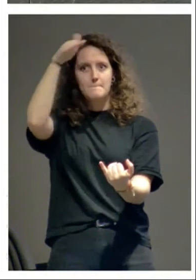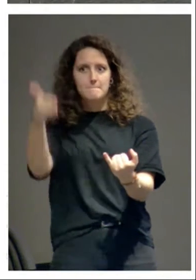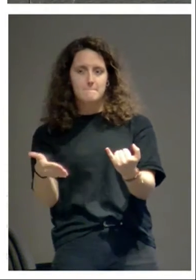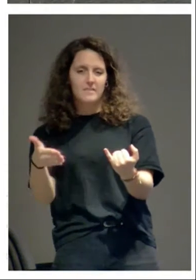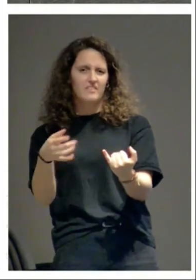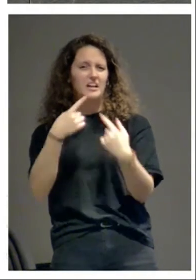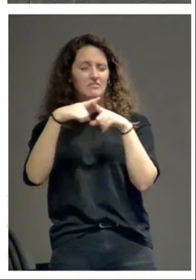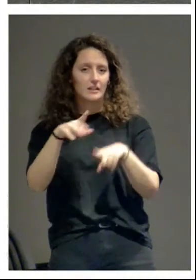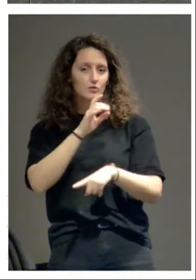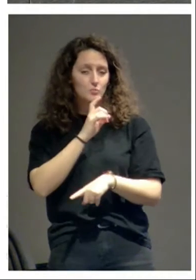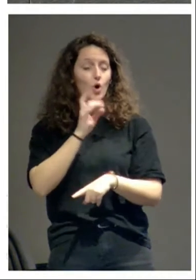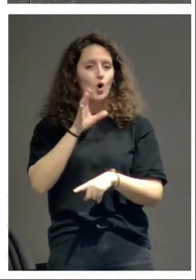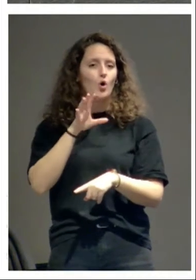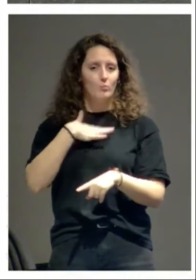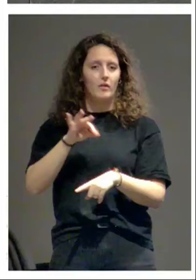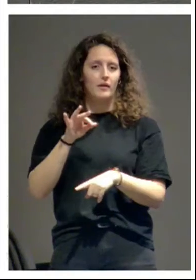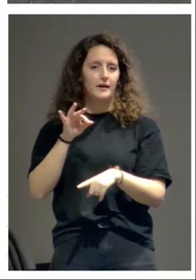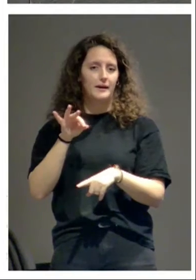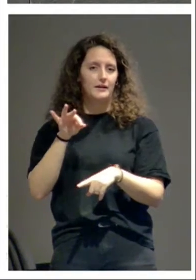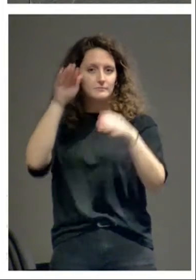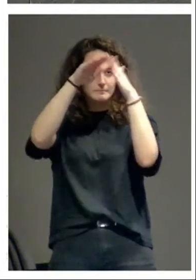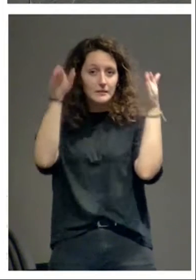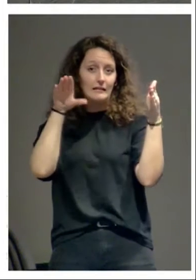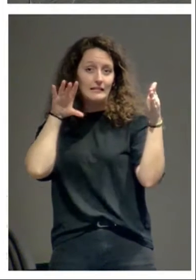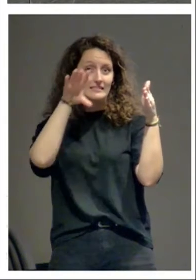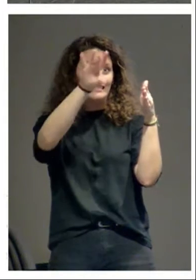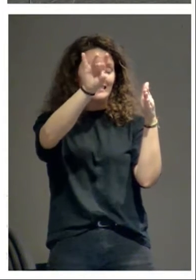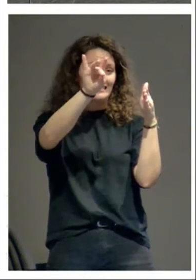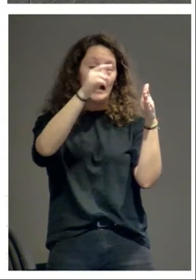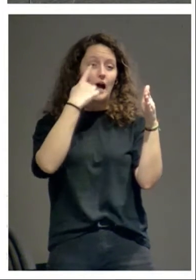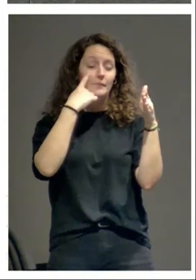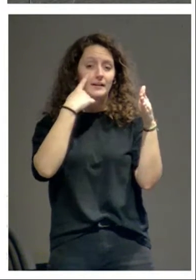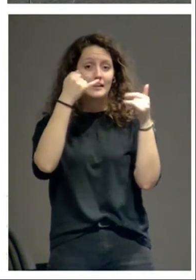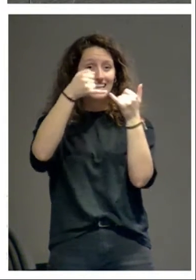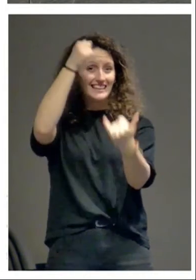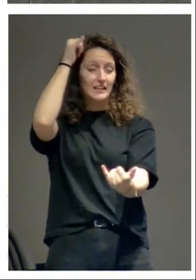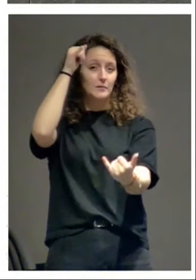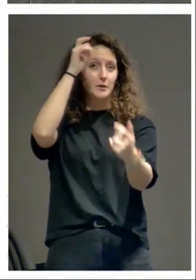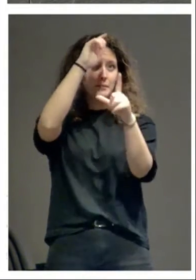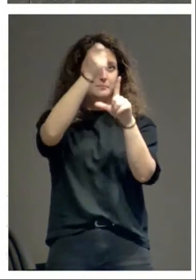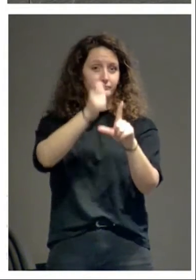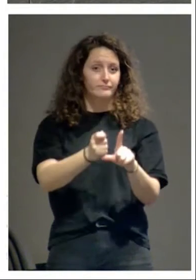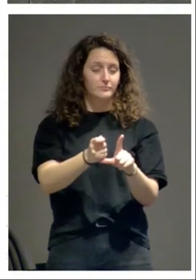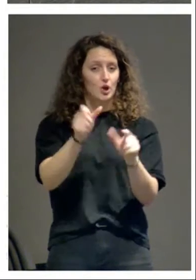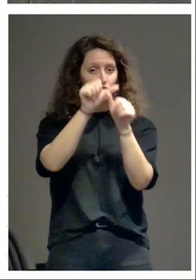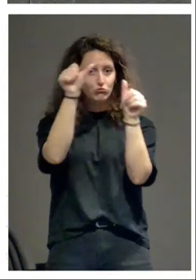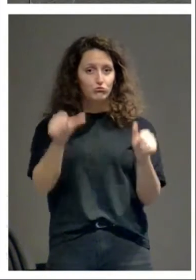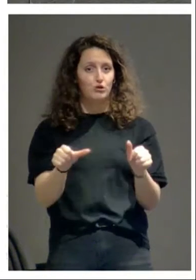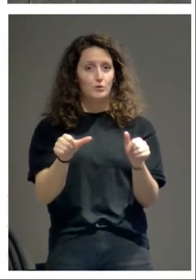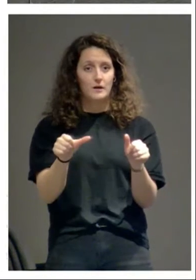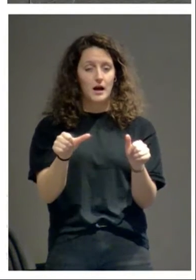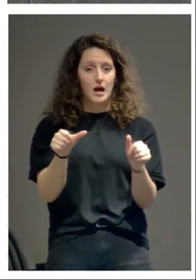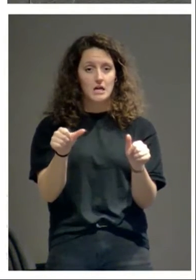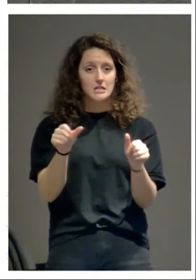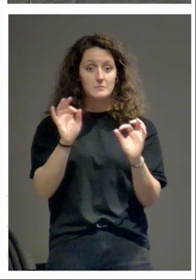puede meter la mano y tocar si el nervio se ha tallado en forma de paralelepípedo